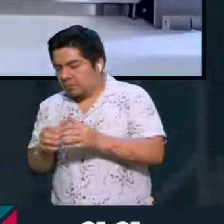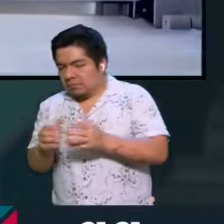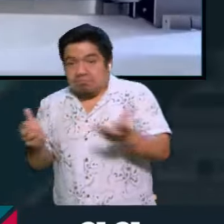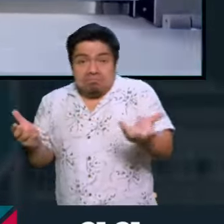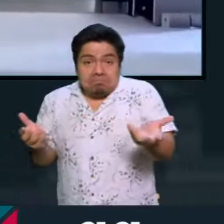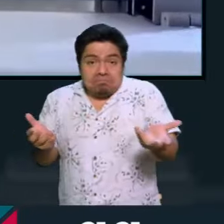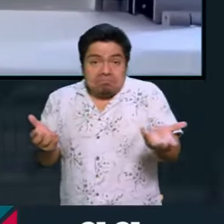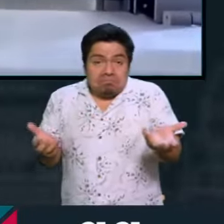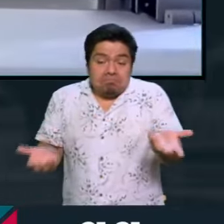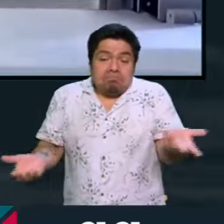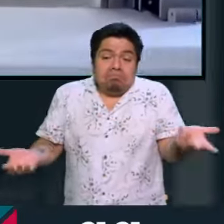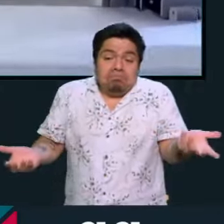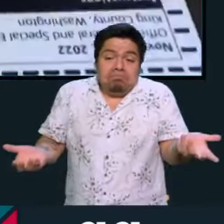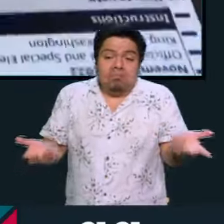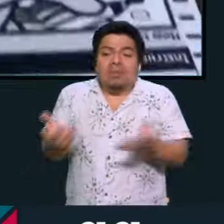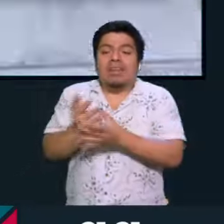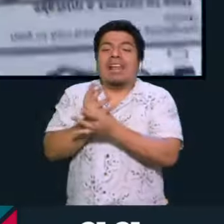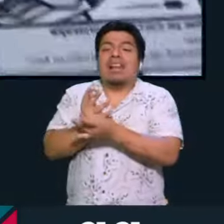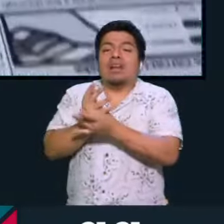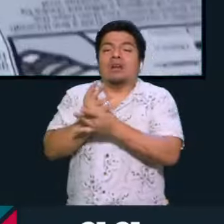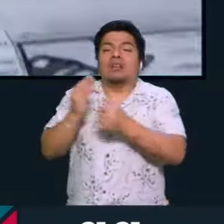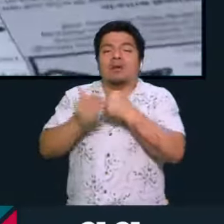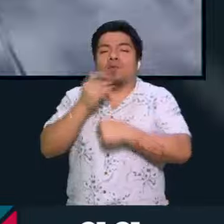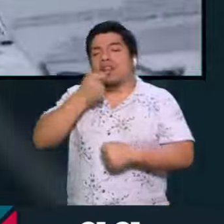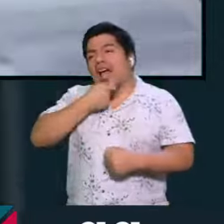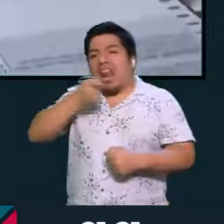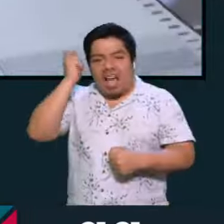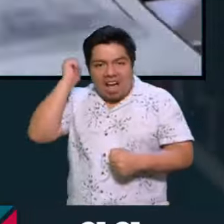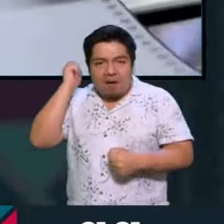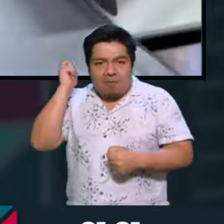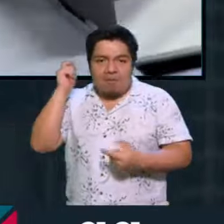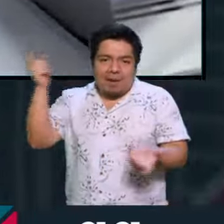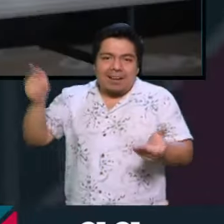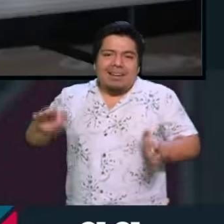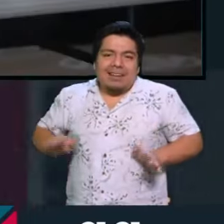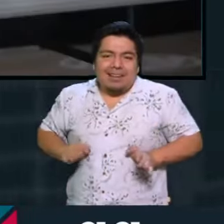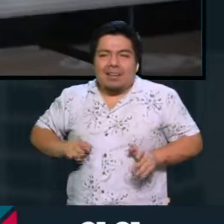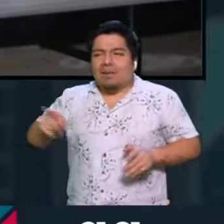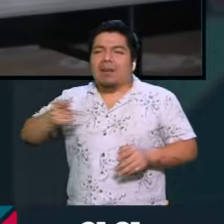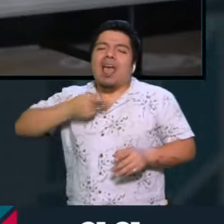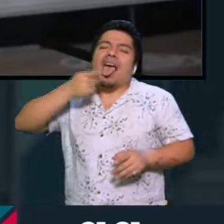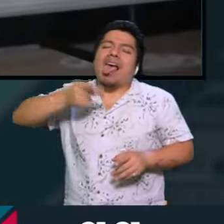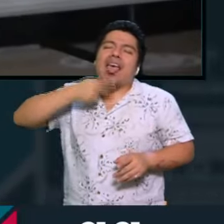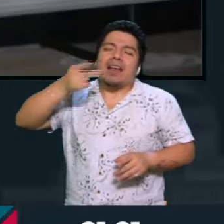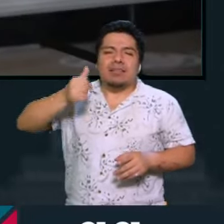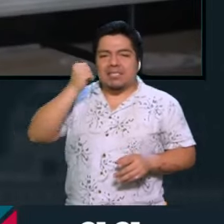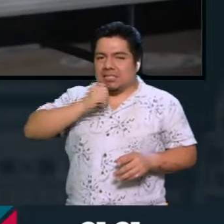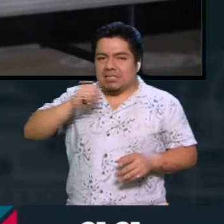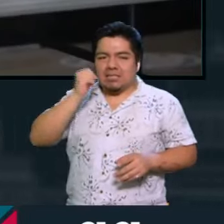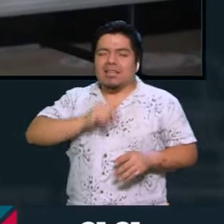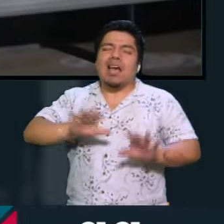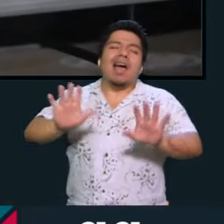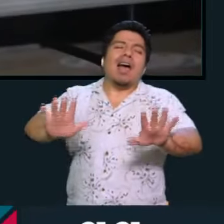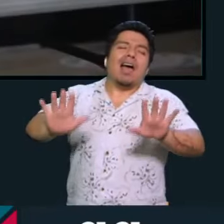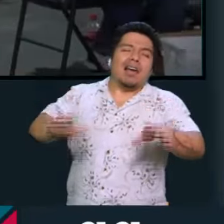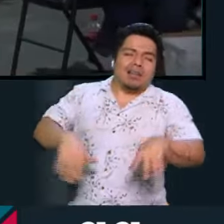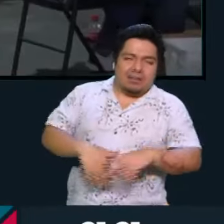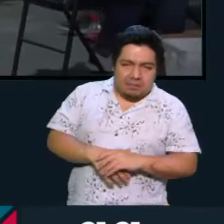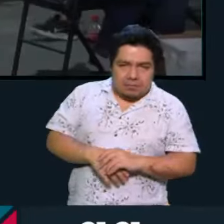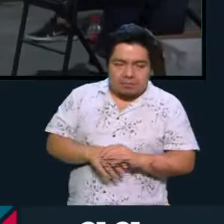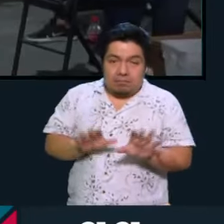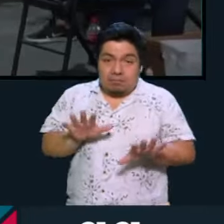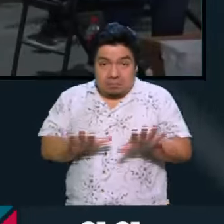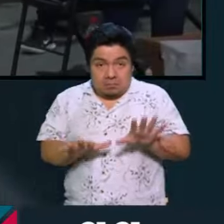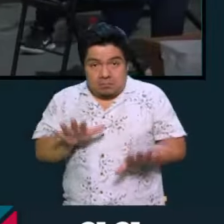bueno, es que eso lo dice porque es la campaña. Pero bueno, es también porque es muy bocón. Ay, bueno, no es para tanto. Entonces, hay una